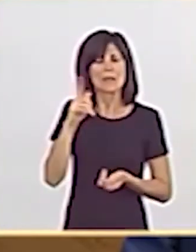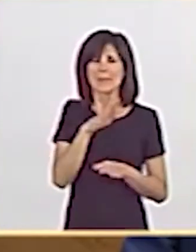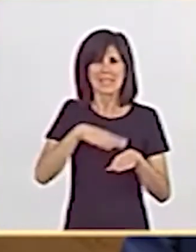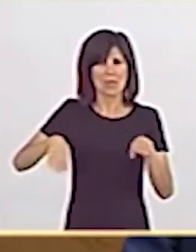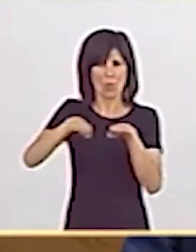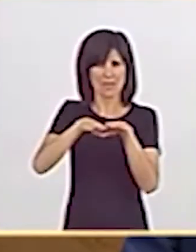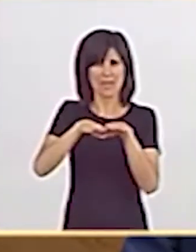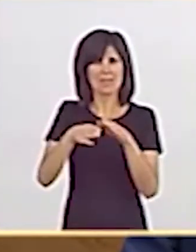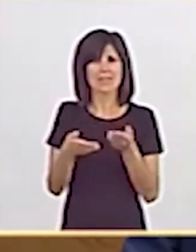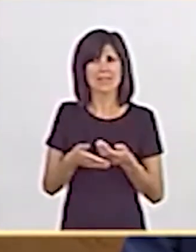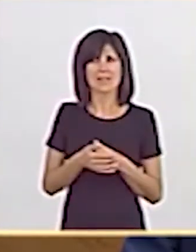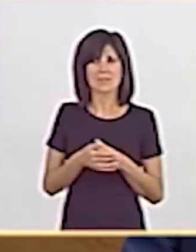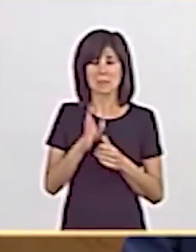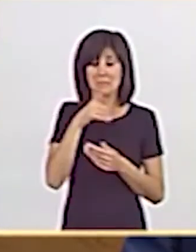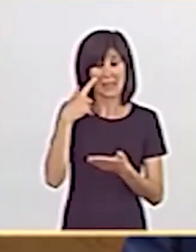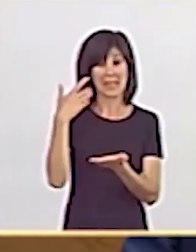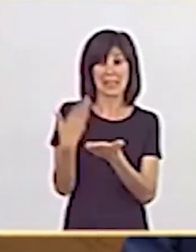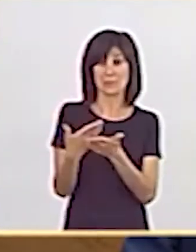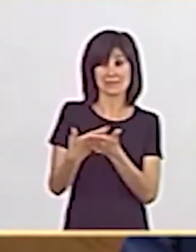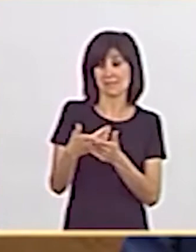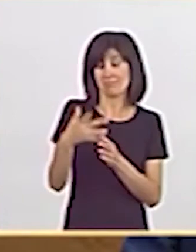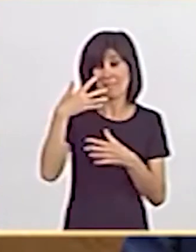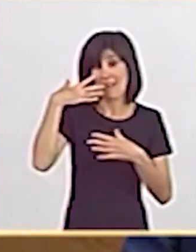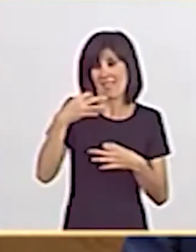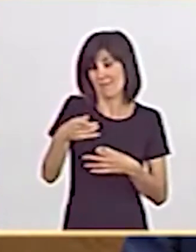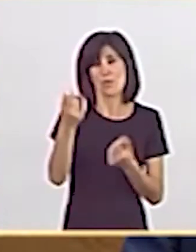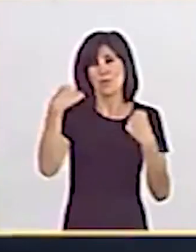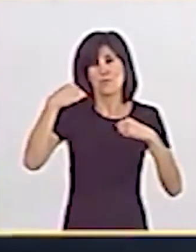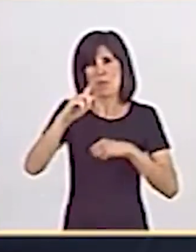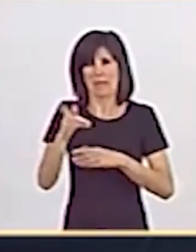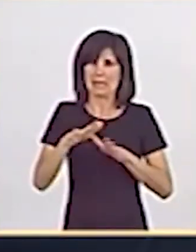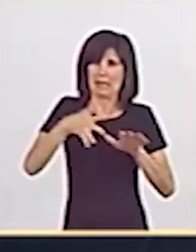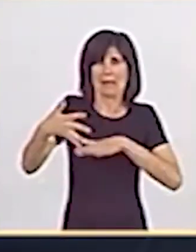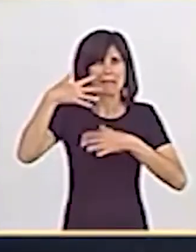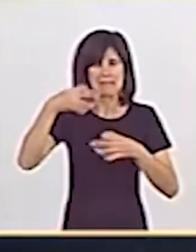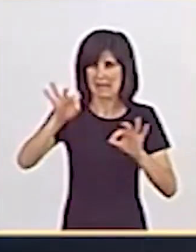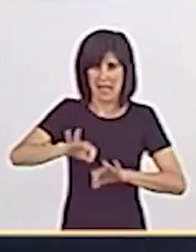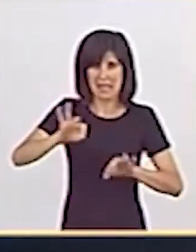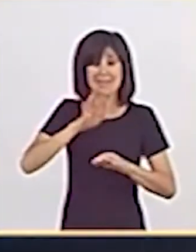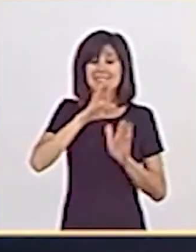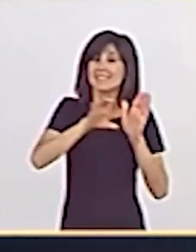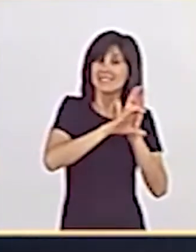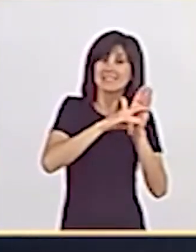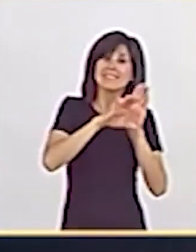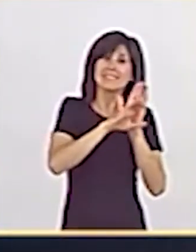igualdad y nos está demostrando que lo cierto es que poco lo practica. Mire, la Constitución española